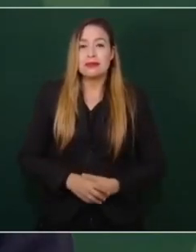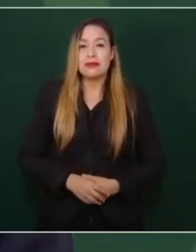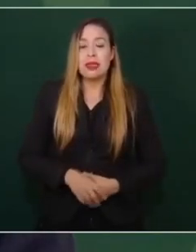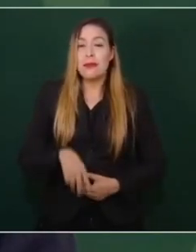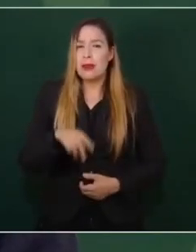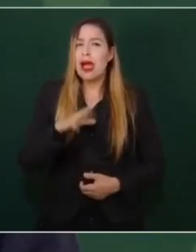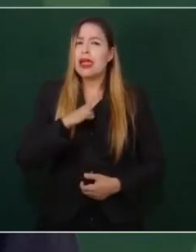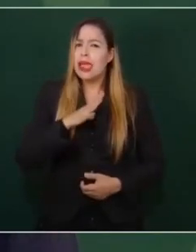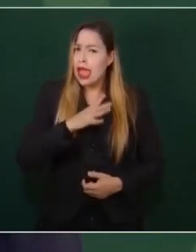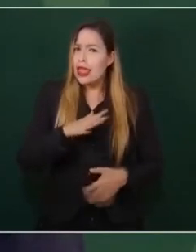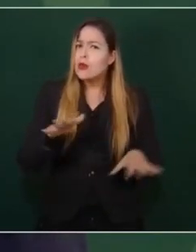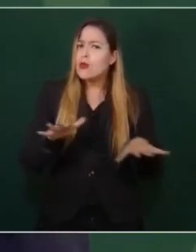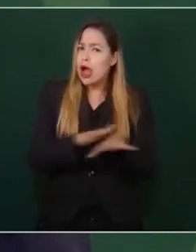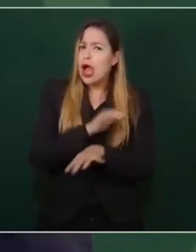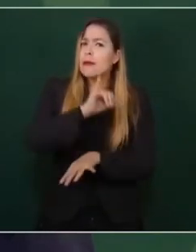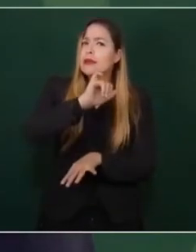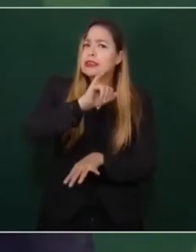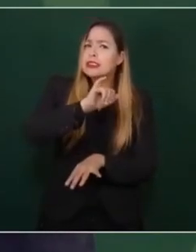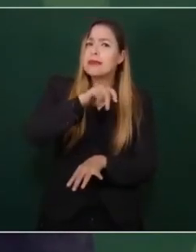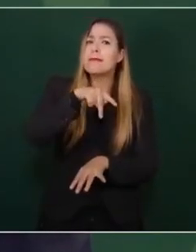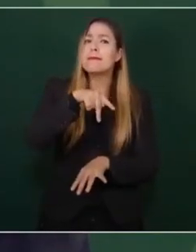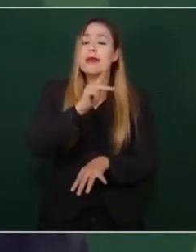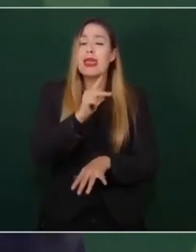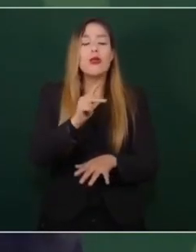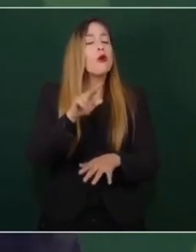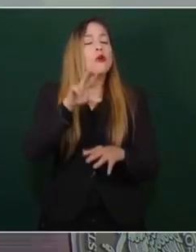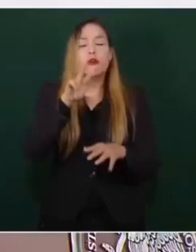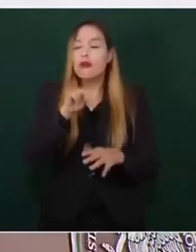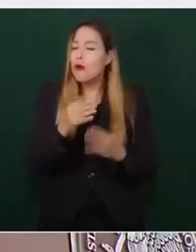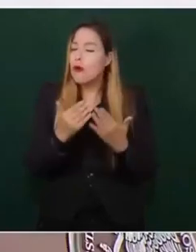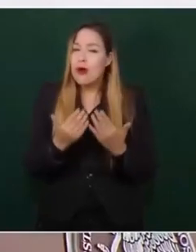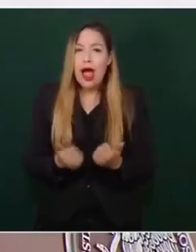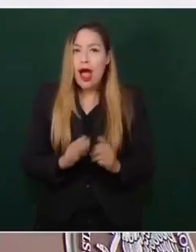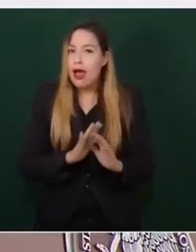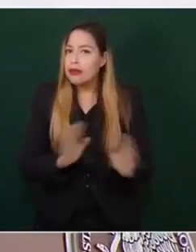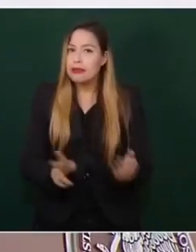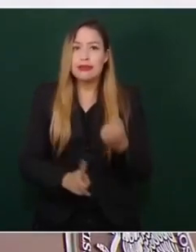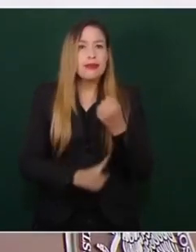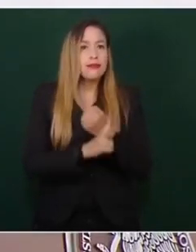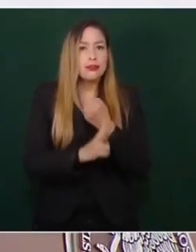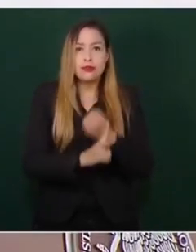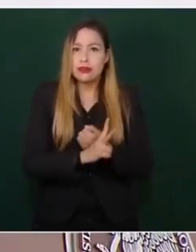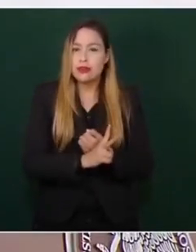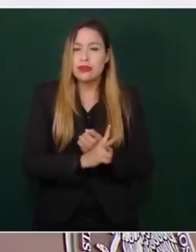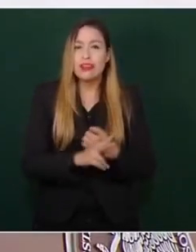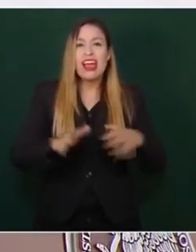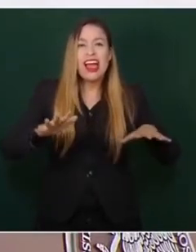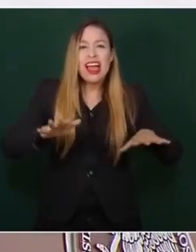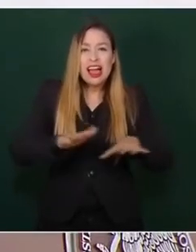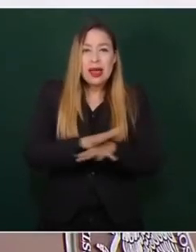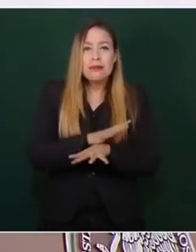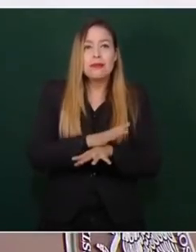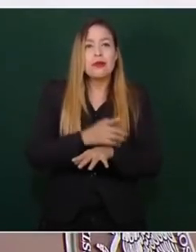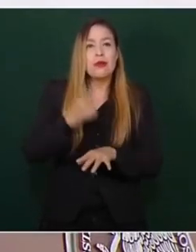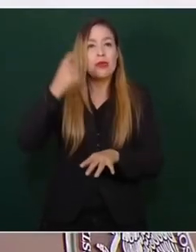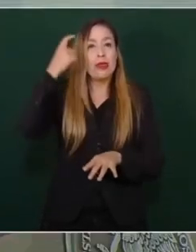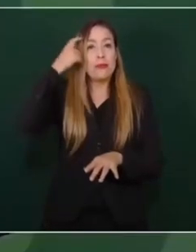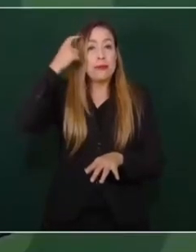revolución de las conciencias, cambio de mentalidad,